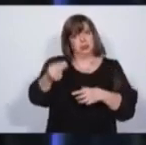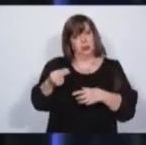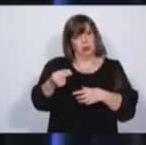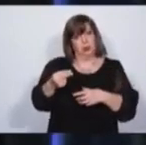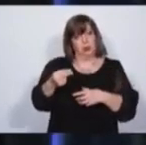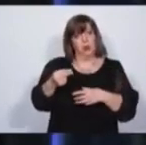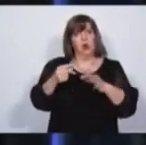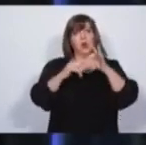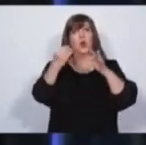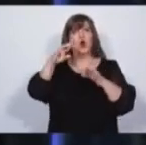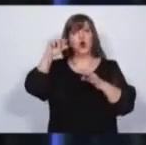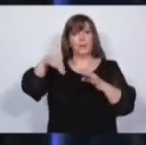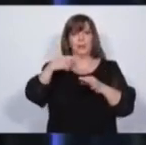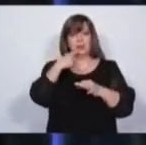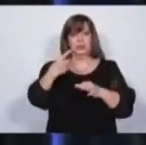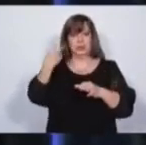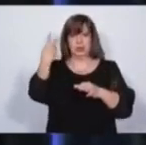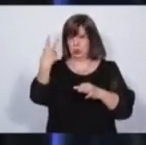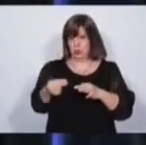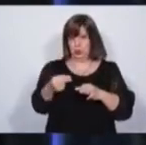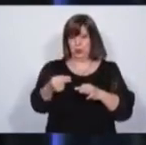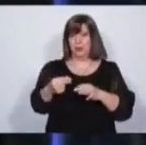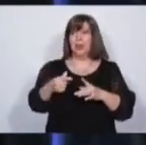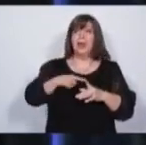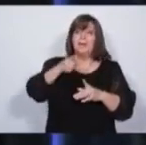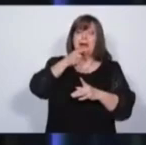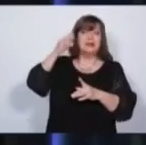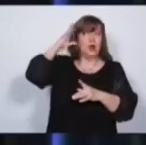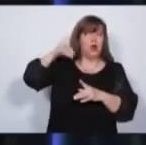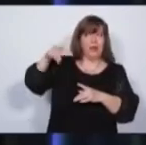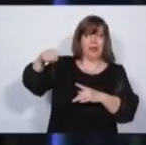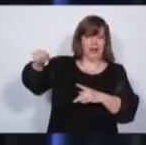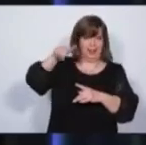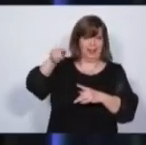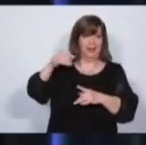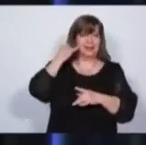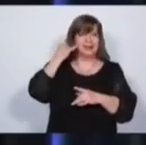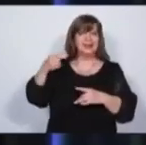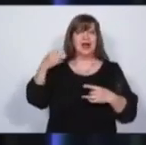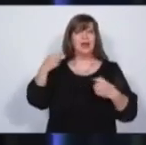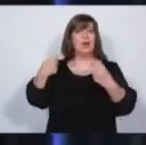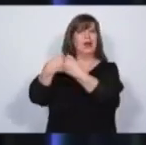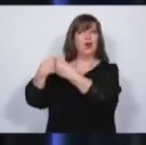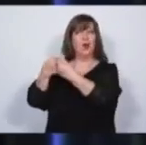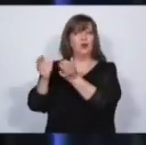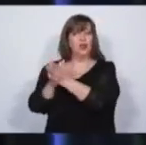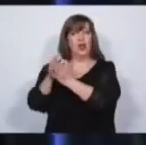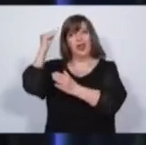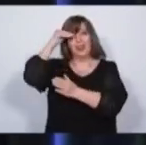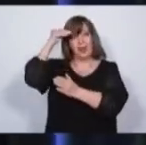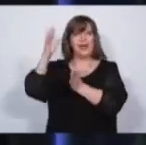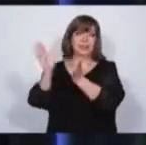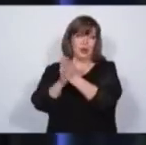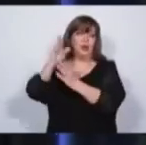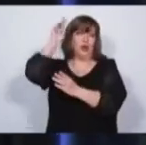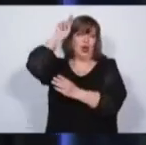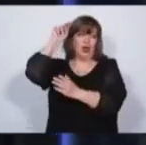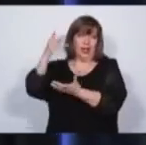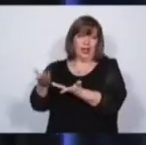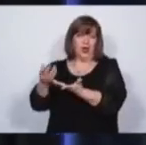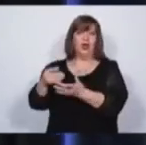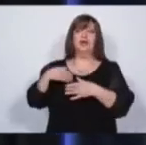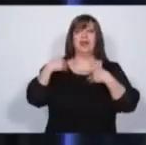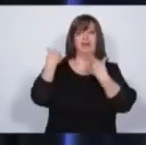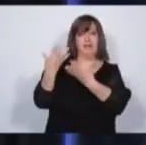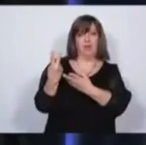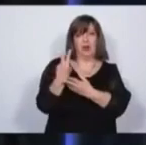quórum. Fuimos los únicos. Porque acá parece que se olvidan que estuvieron en un mismo frente de Marchi con Cornejo y querían